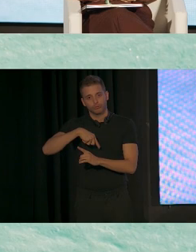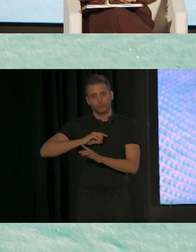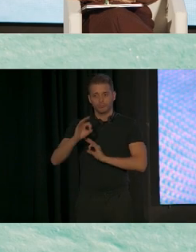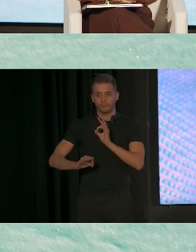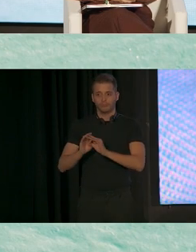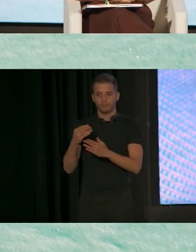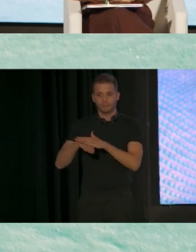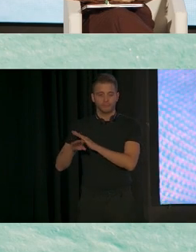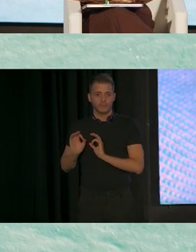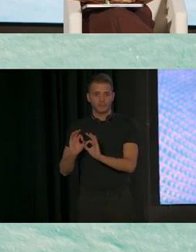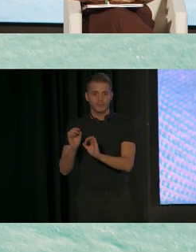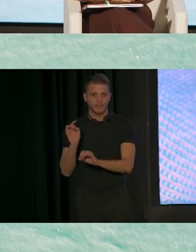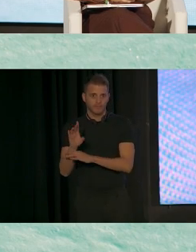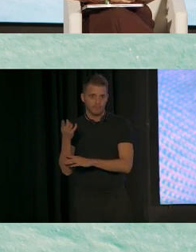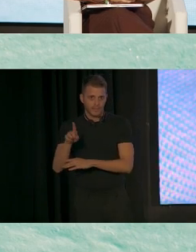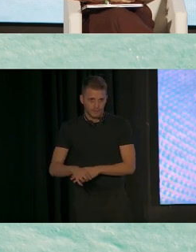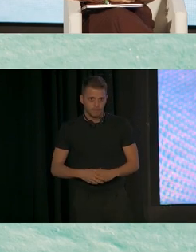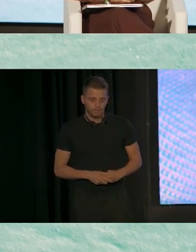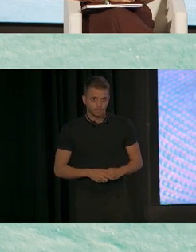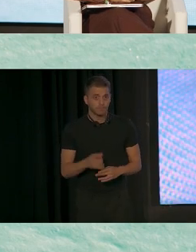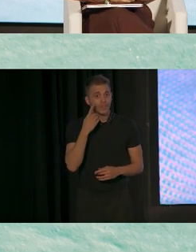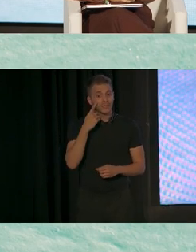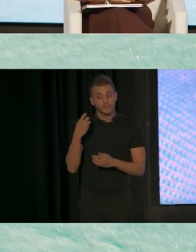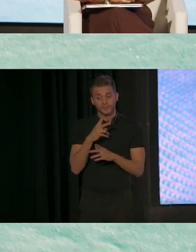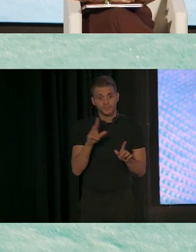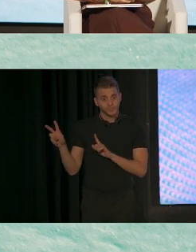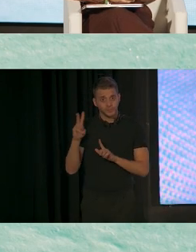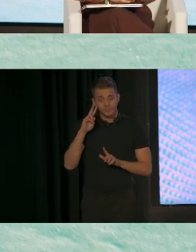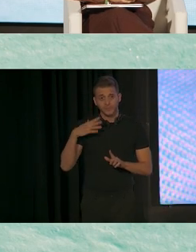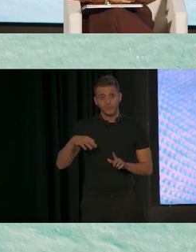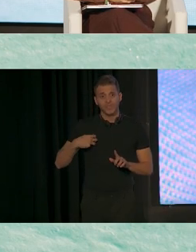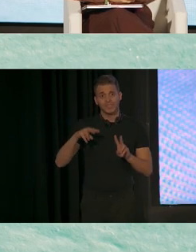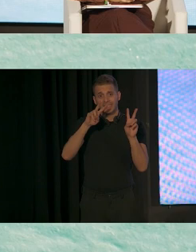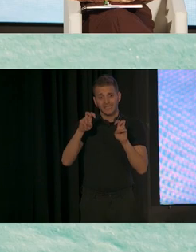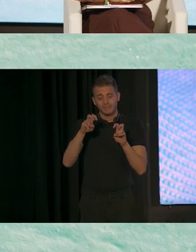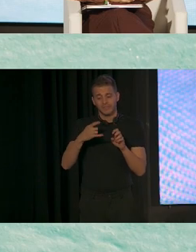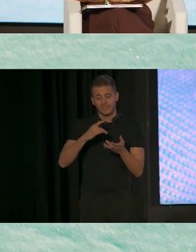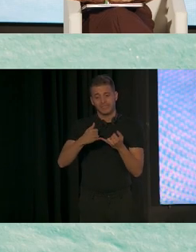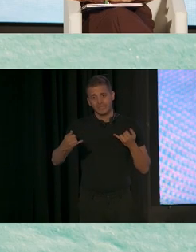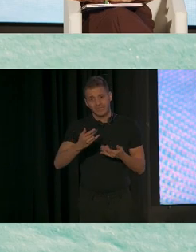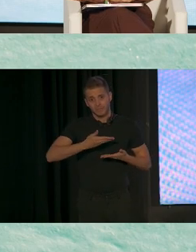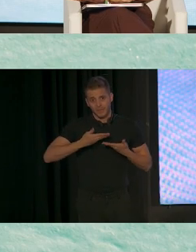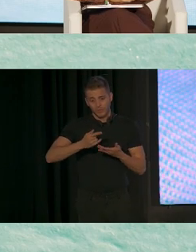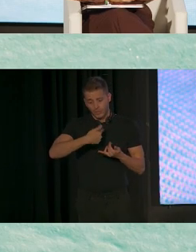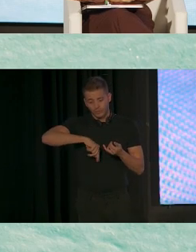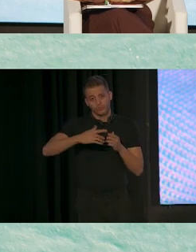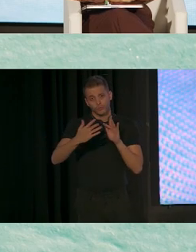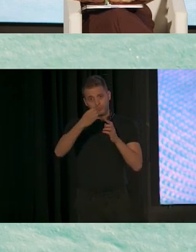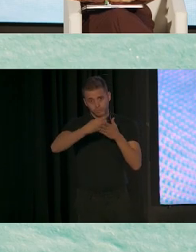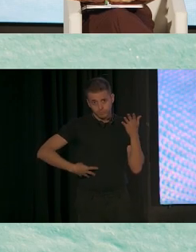Y aquí puede ver algunos de los temas que recibimos sobre la línea de ayuda, cómo los padres pueden